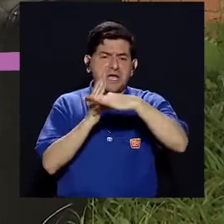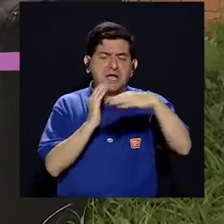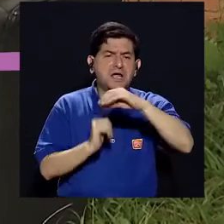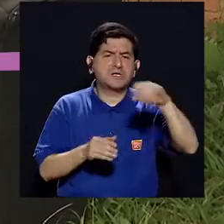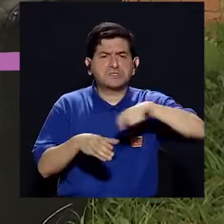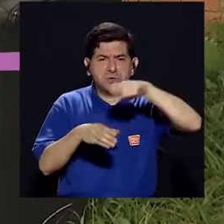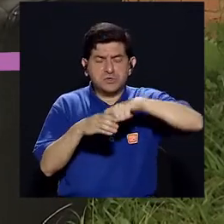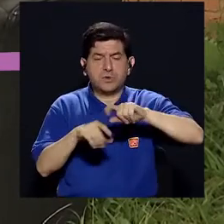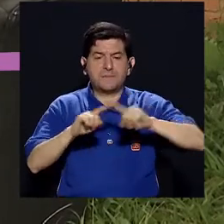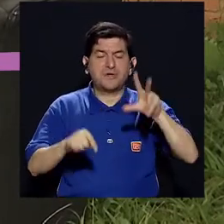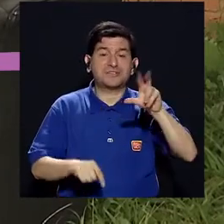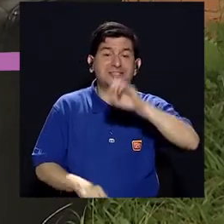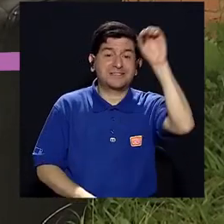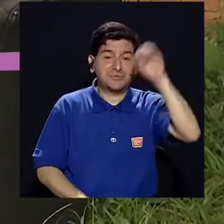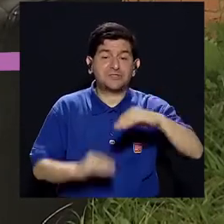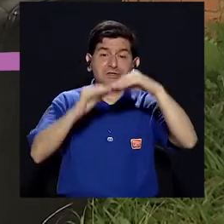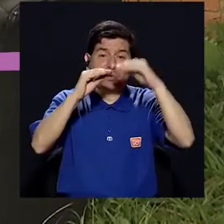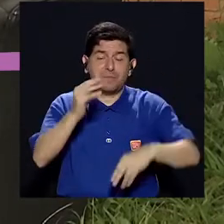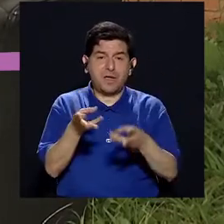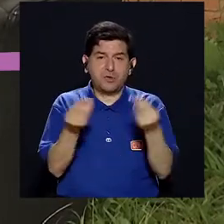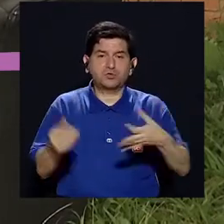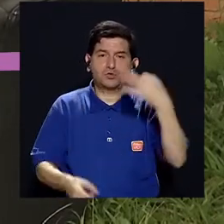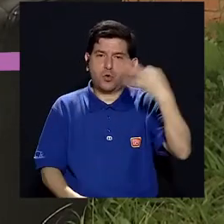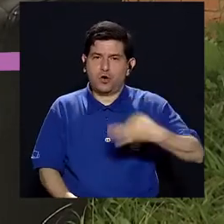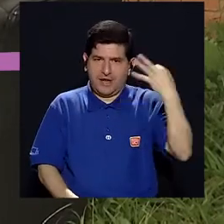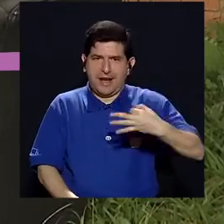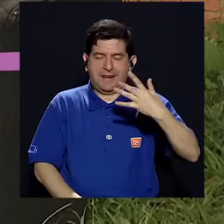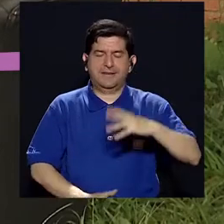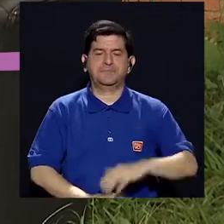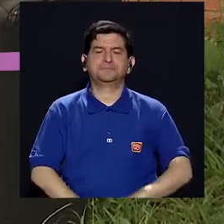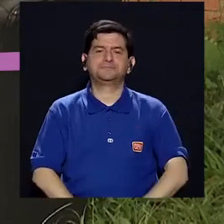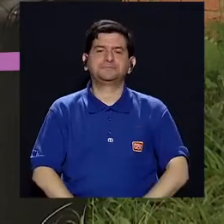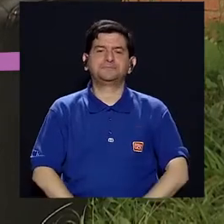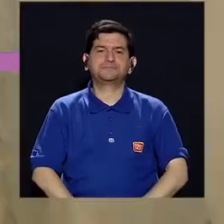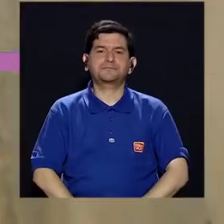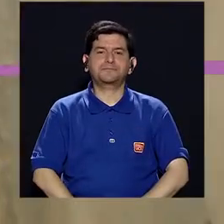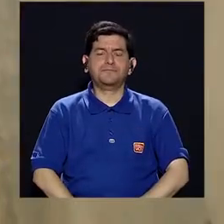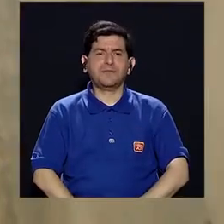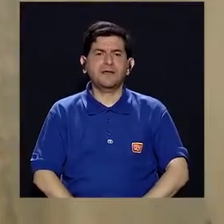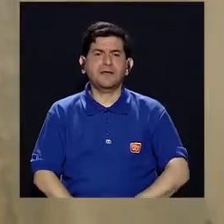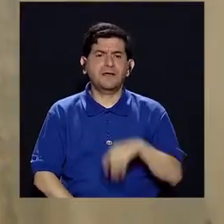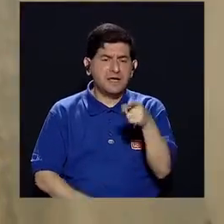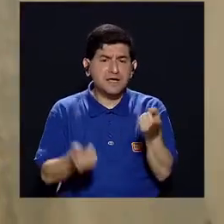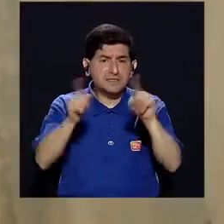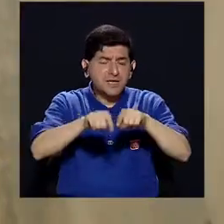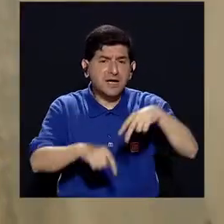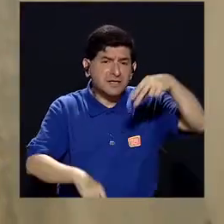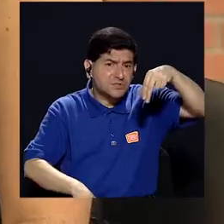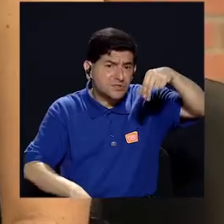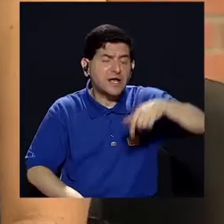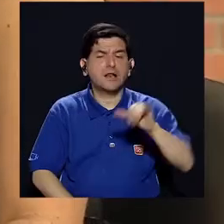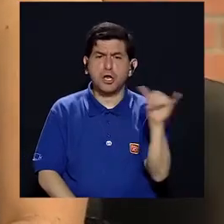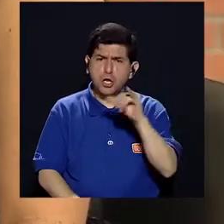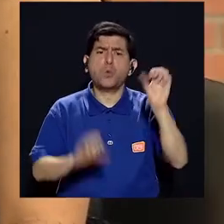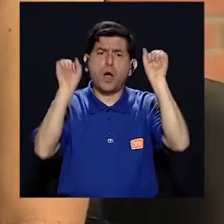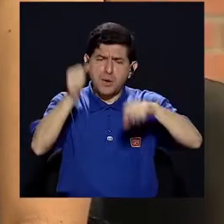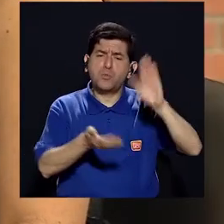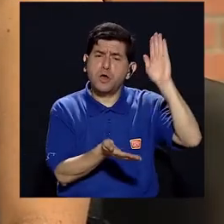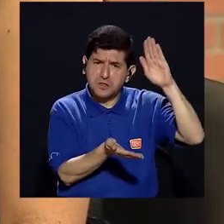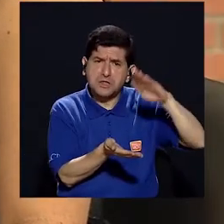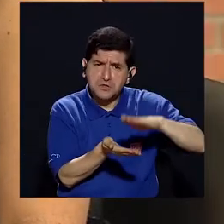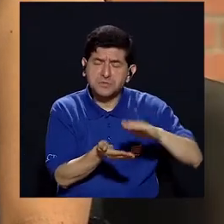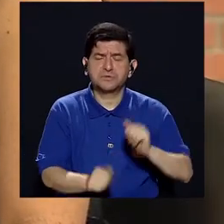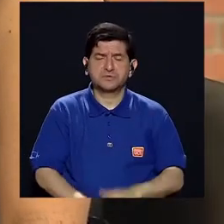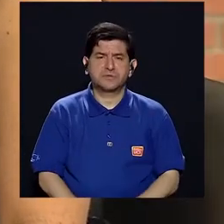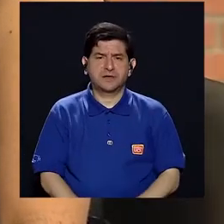en azúcar. Lo que sí tiene que ser es 30% menos que el producto original. ¿Y el sodio también? El sodio puede ser